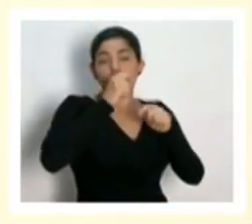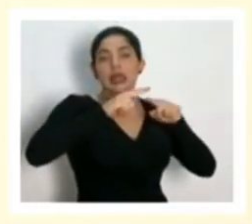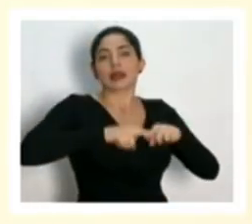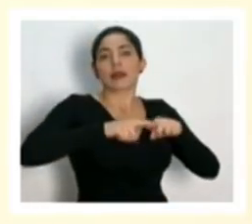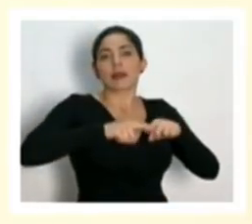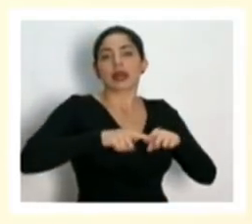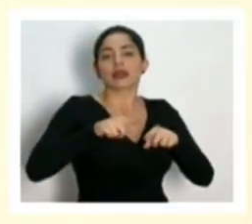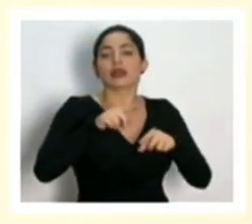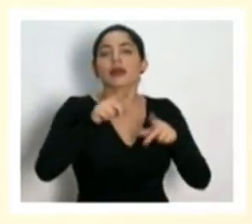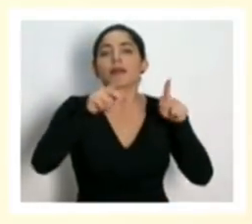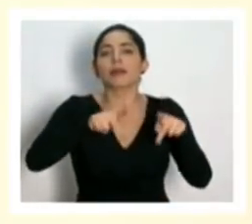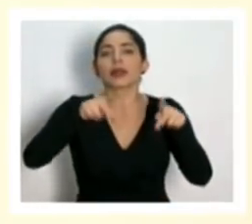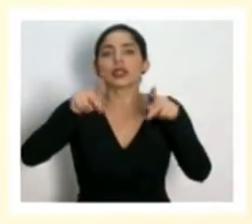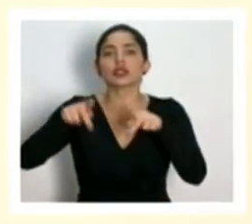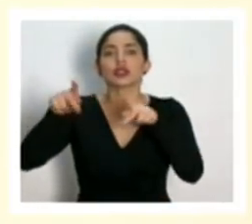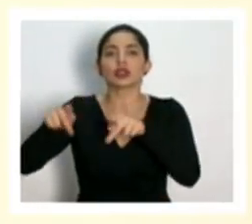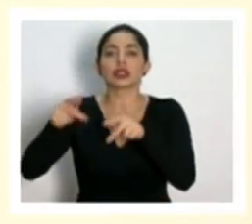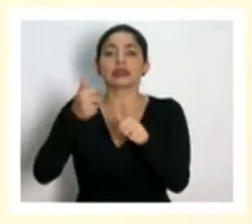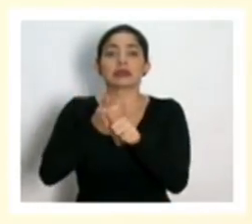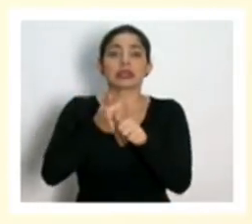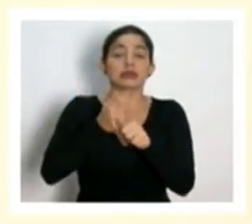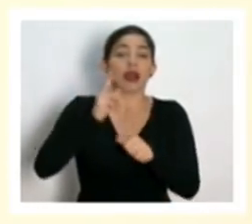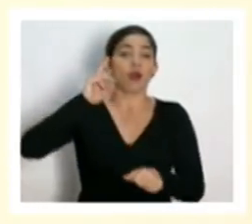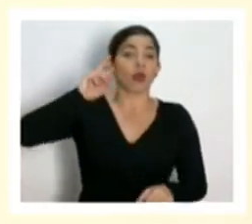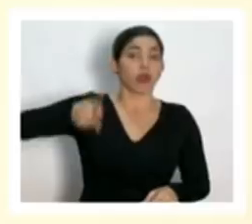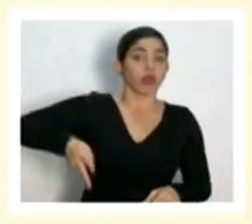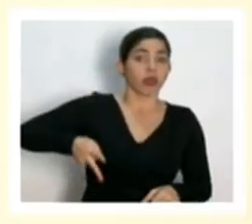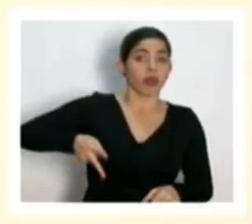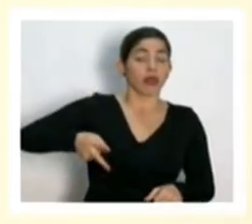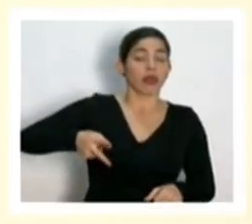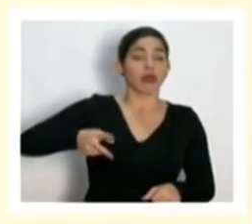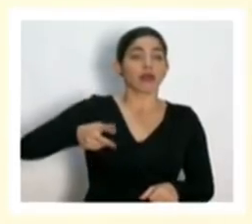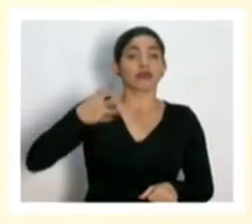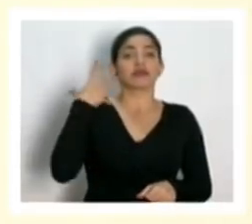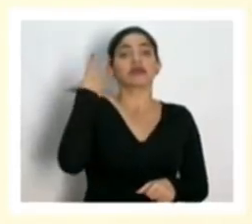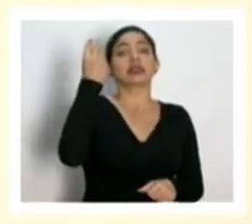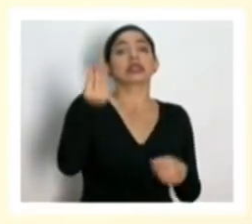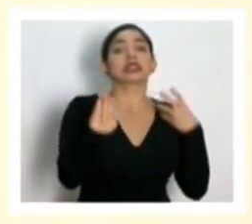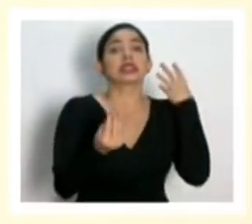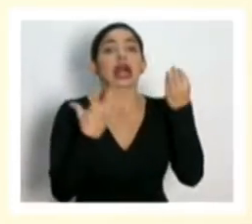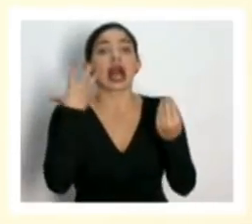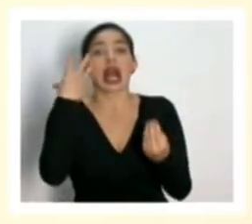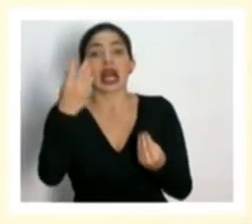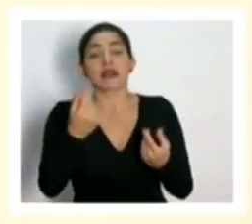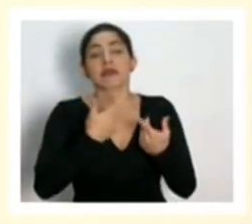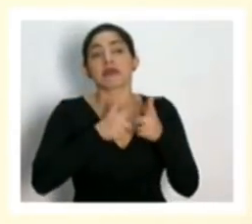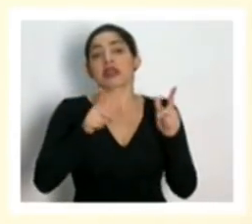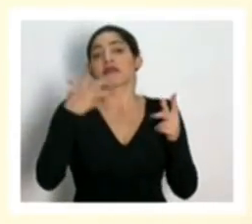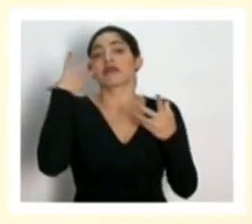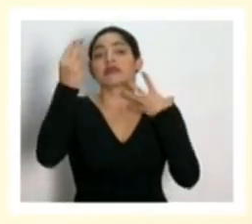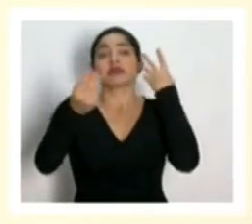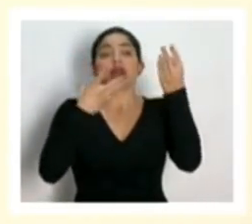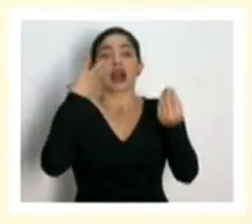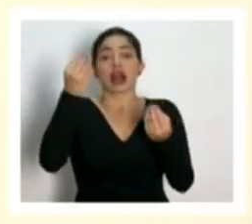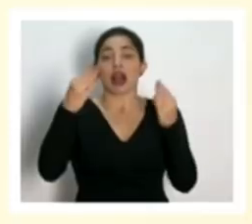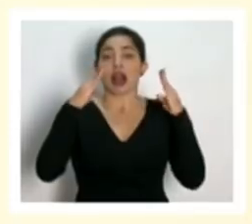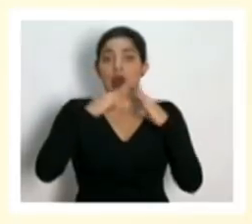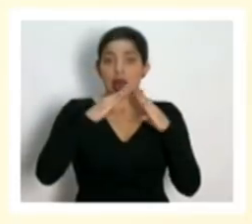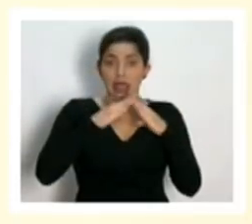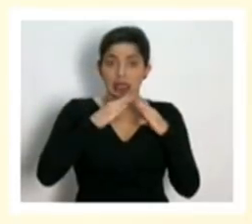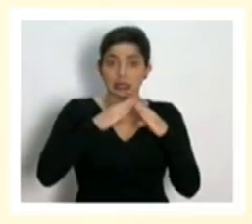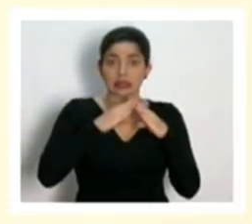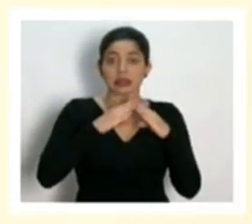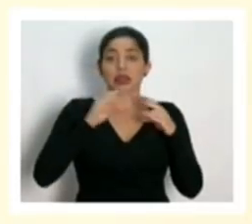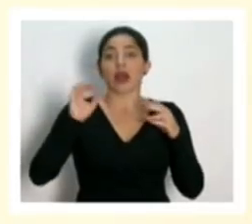no haga caso, salga a la libre de su casa y